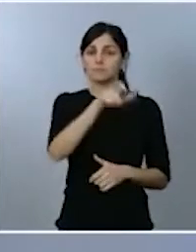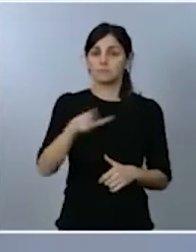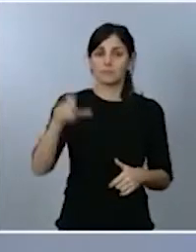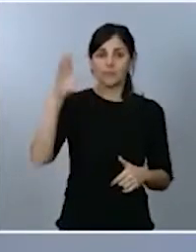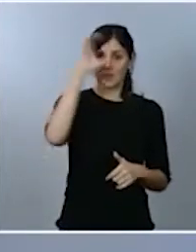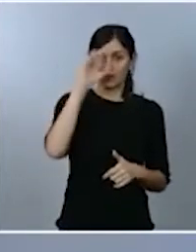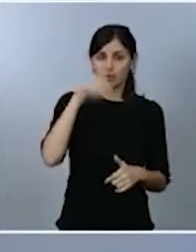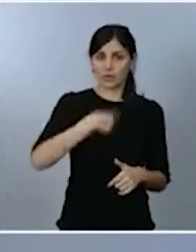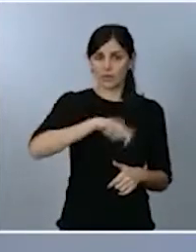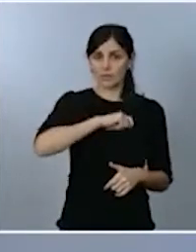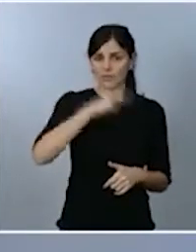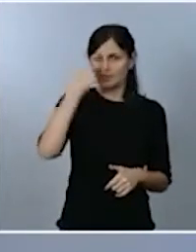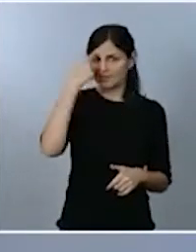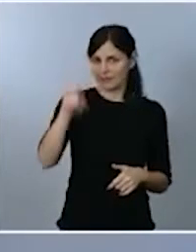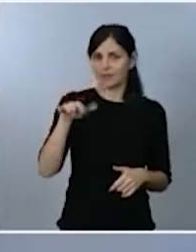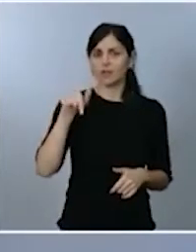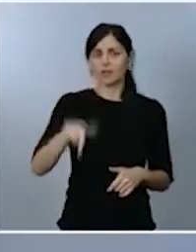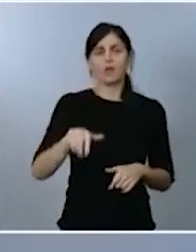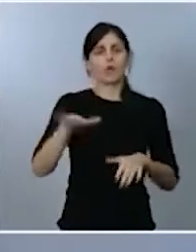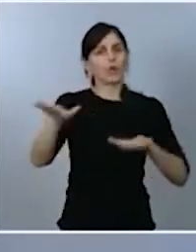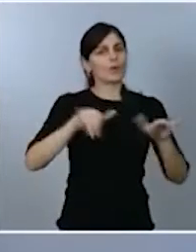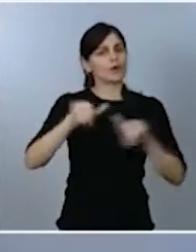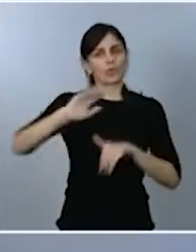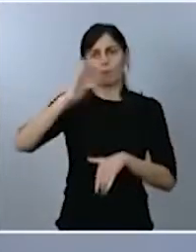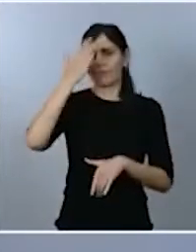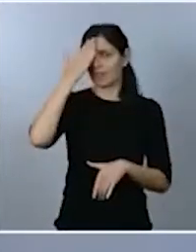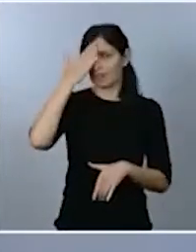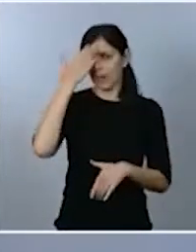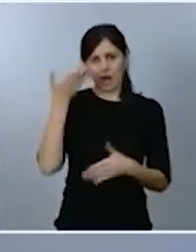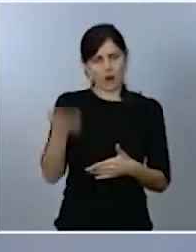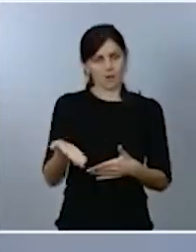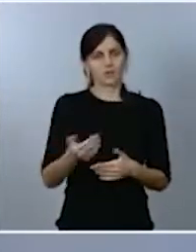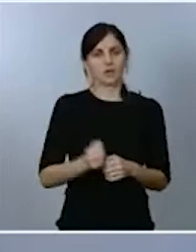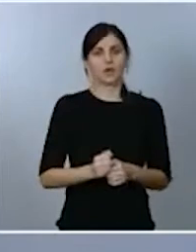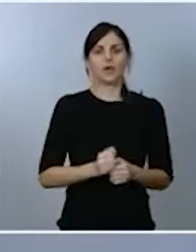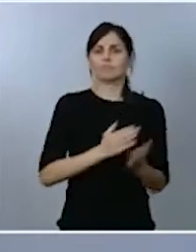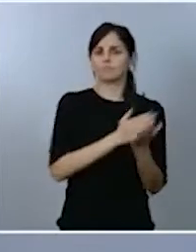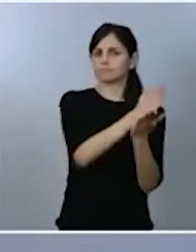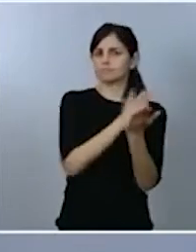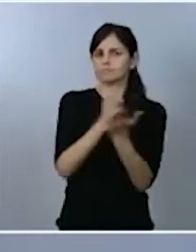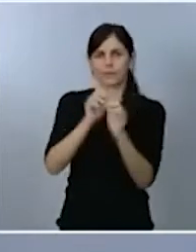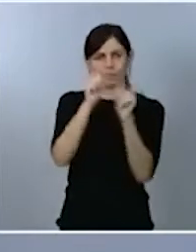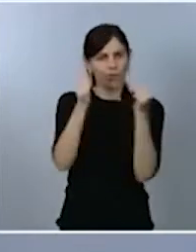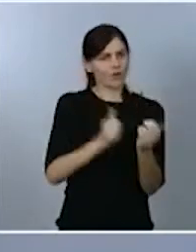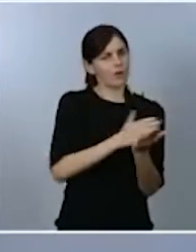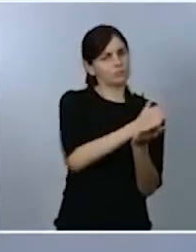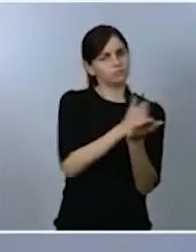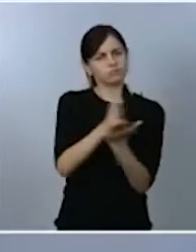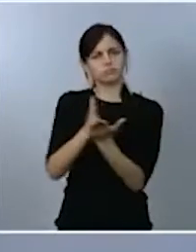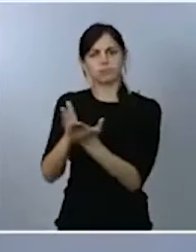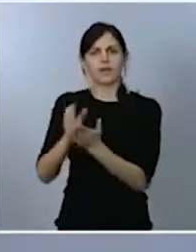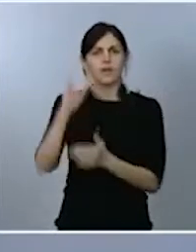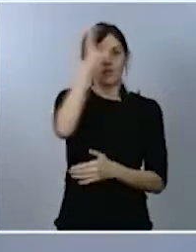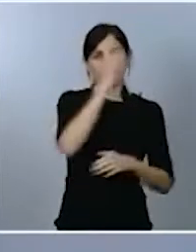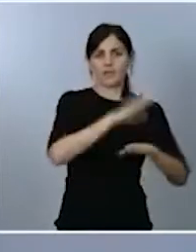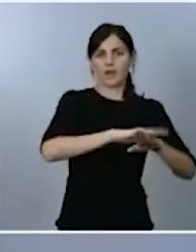es la convocatoria principal, tiene modalidades de ciencia básica y también de ciencia aplicada y